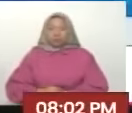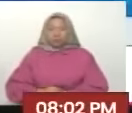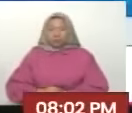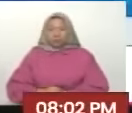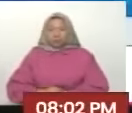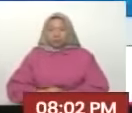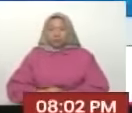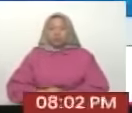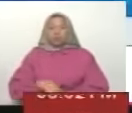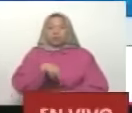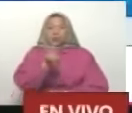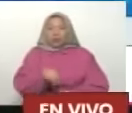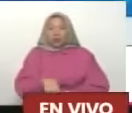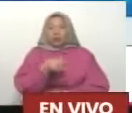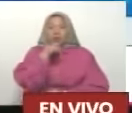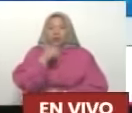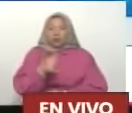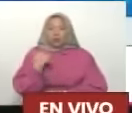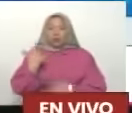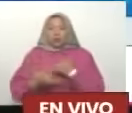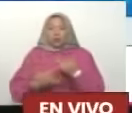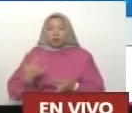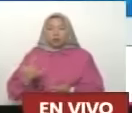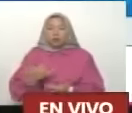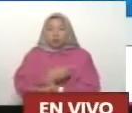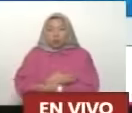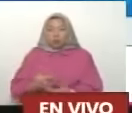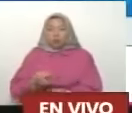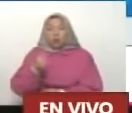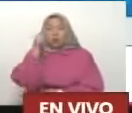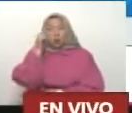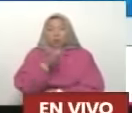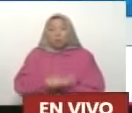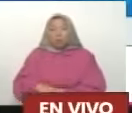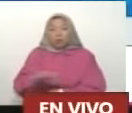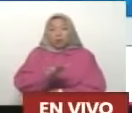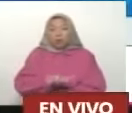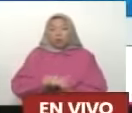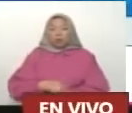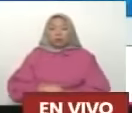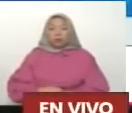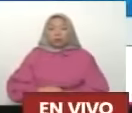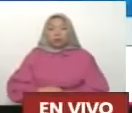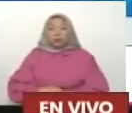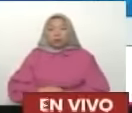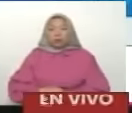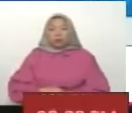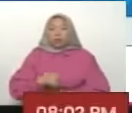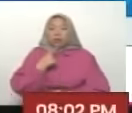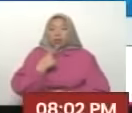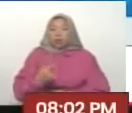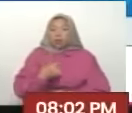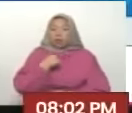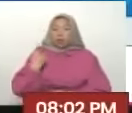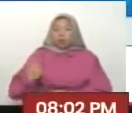Ciudades de Egipto También Amplemente poblada Dícese de China También